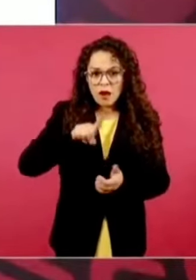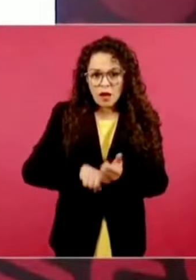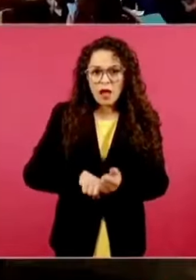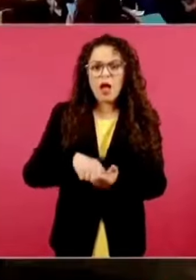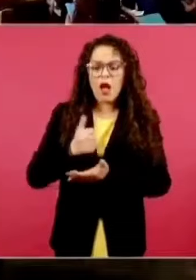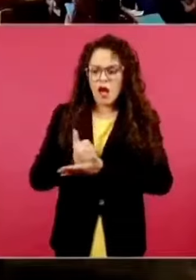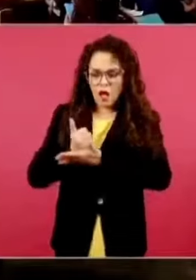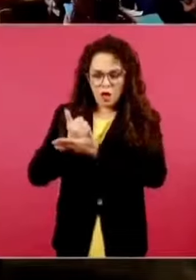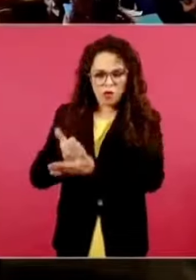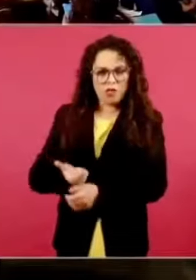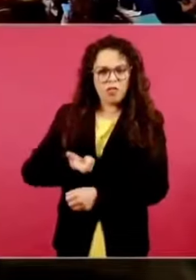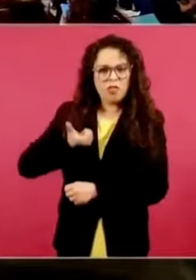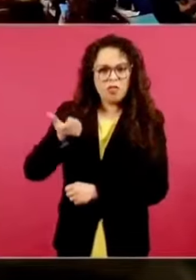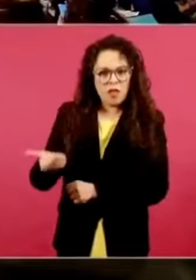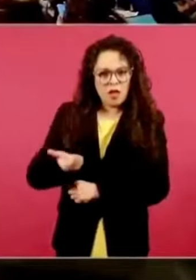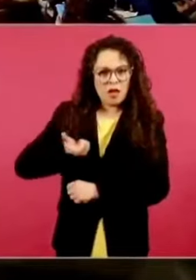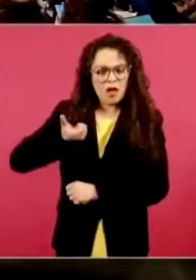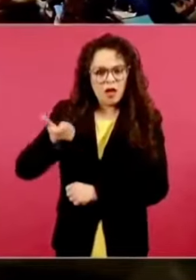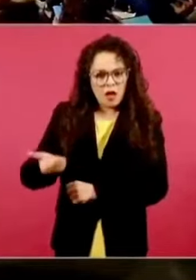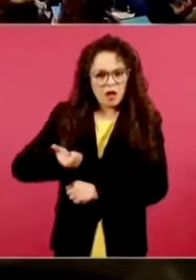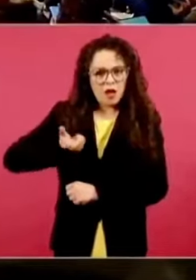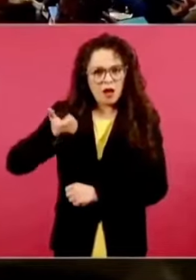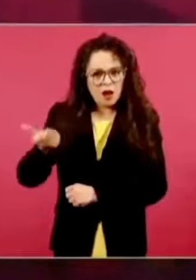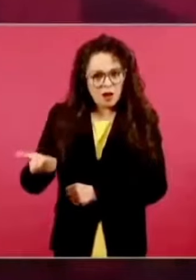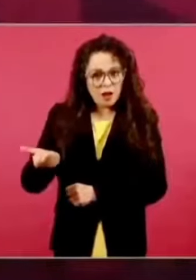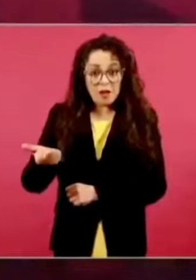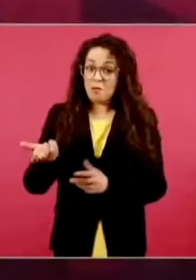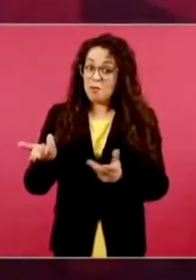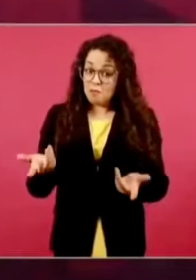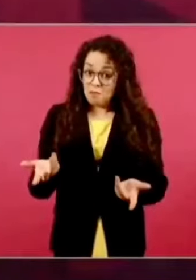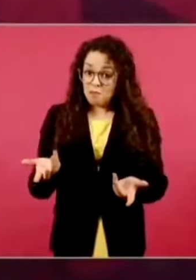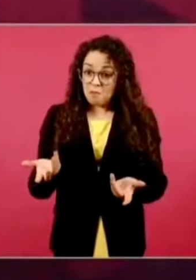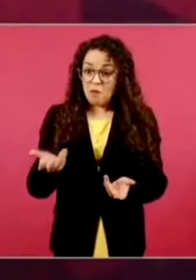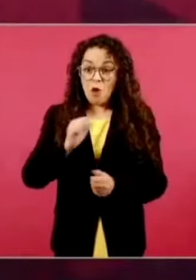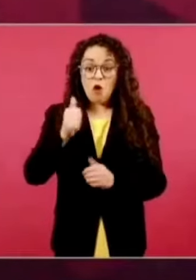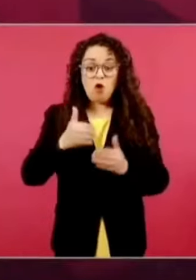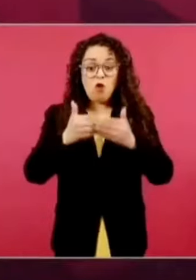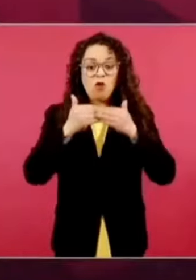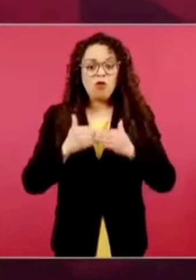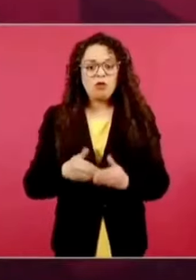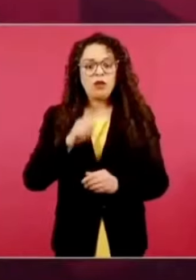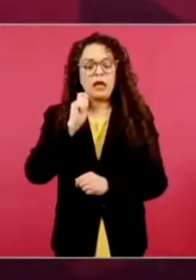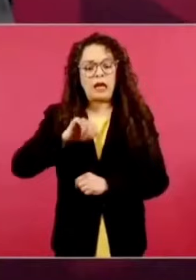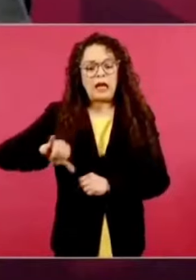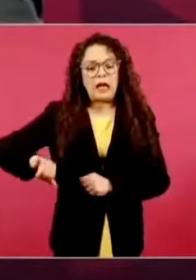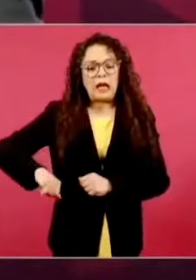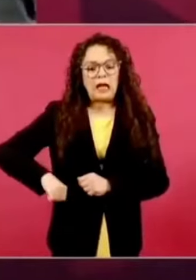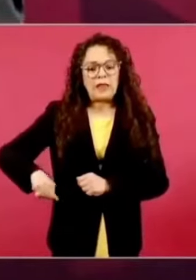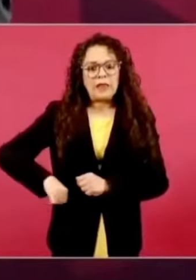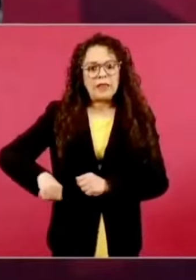Y lo más interesante también de esto es que ellos se sitúan